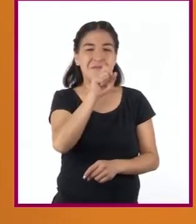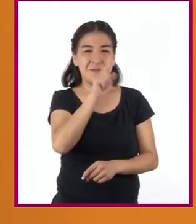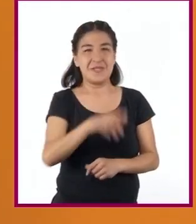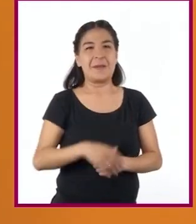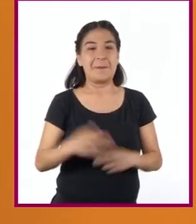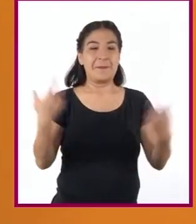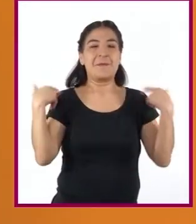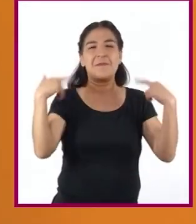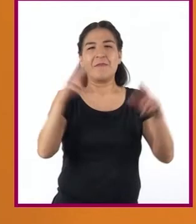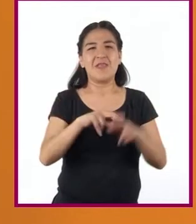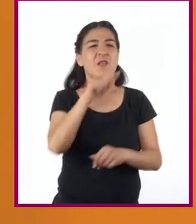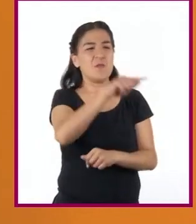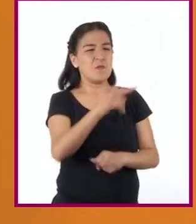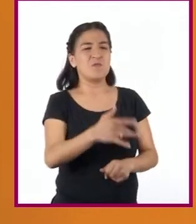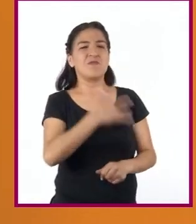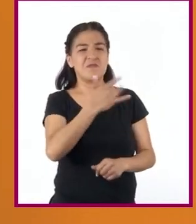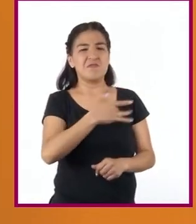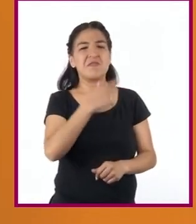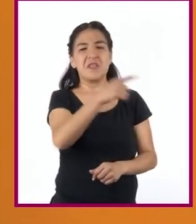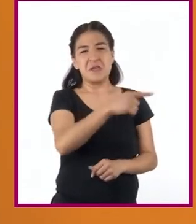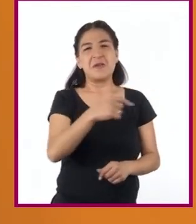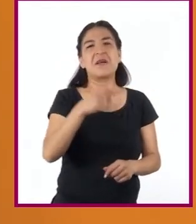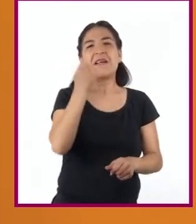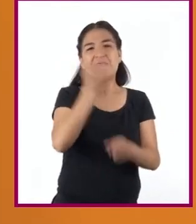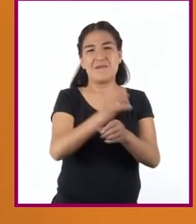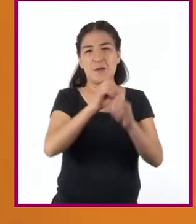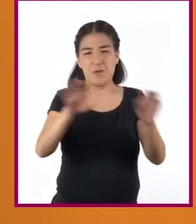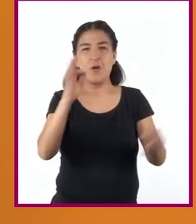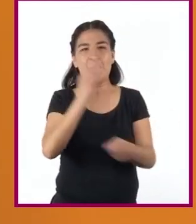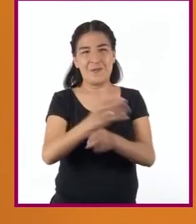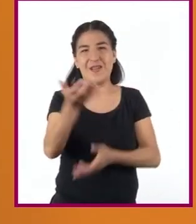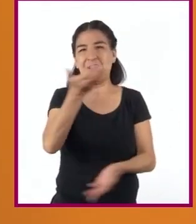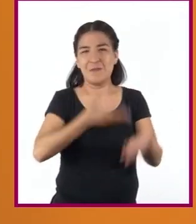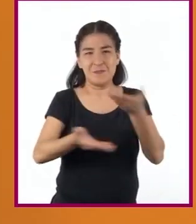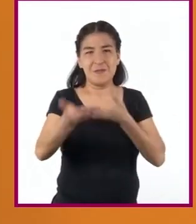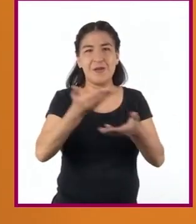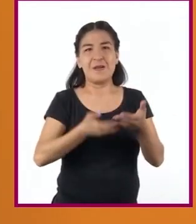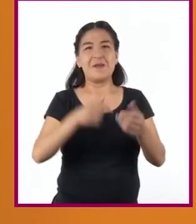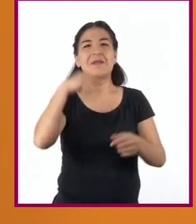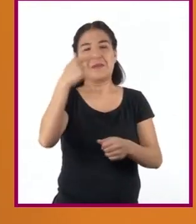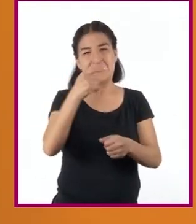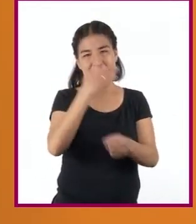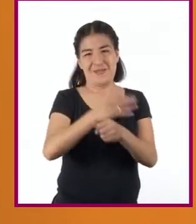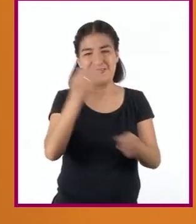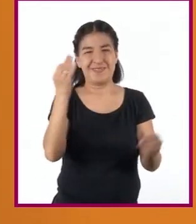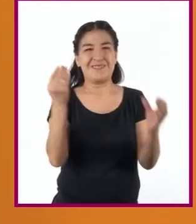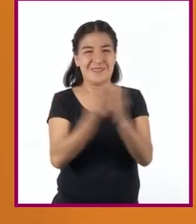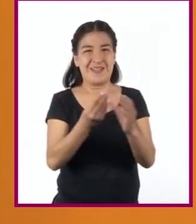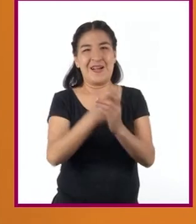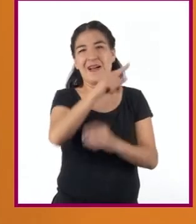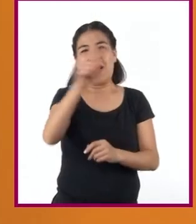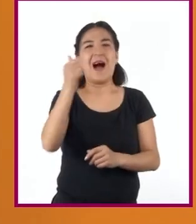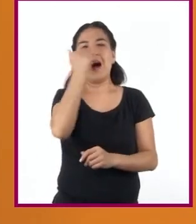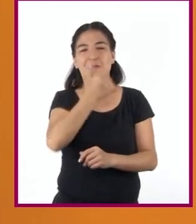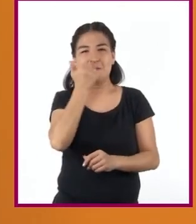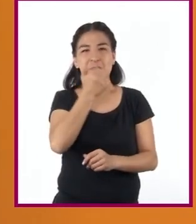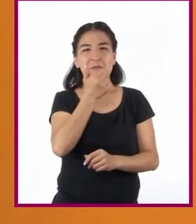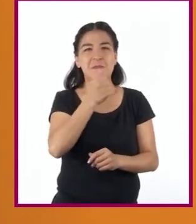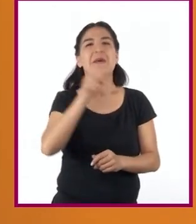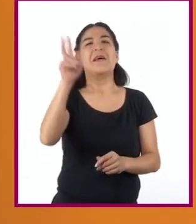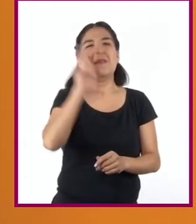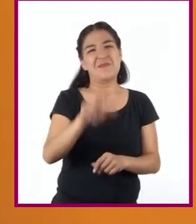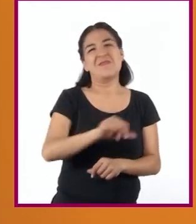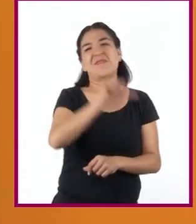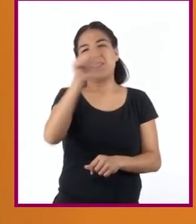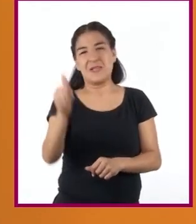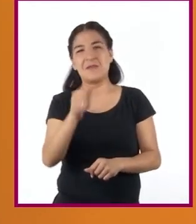Maestro ¿qué te parece si toda la información que hemos compartido en la sesión con alumnas y alumnos la llevamos a otras